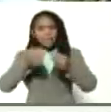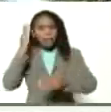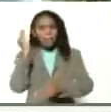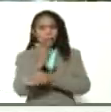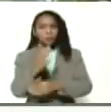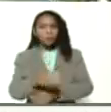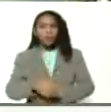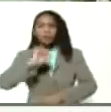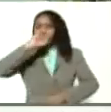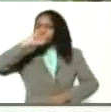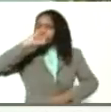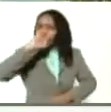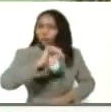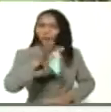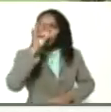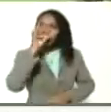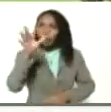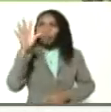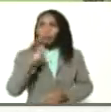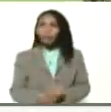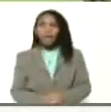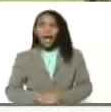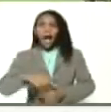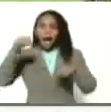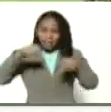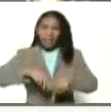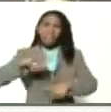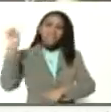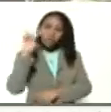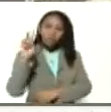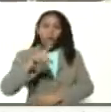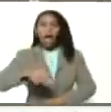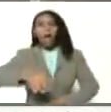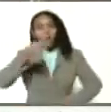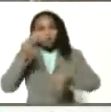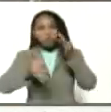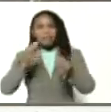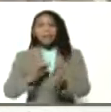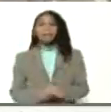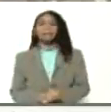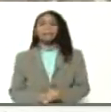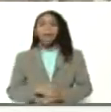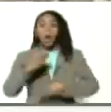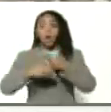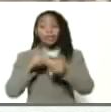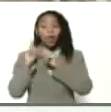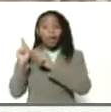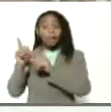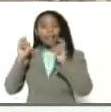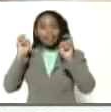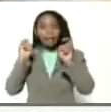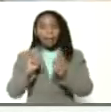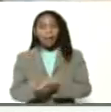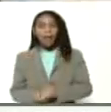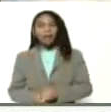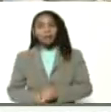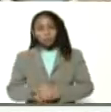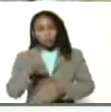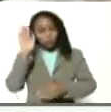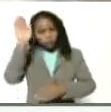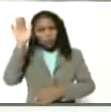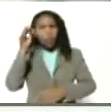yo se lo juro habrá justicia en Venezuela habrá justicia para los que hicieron esto habrá justicia